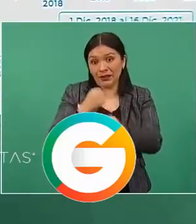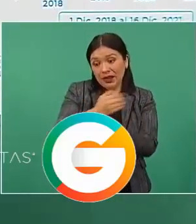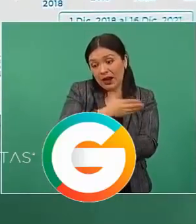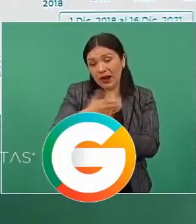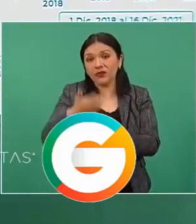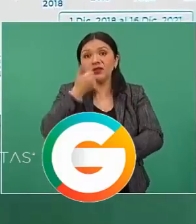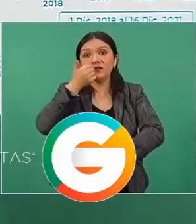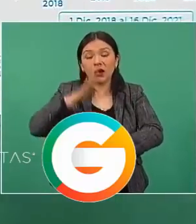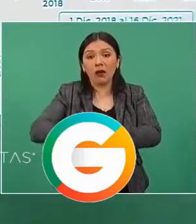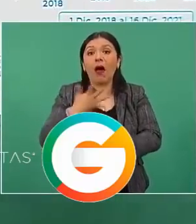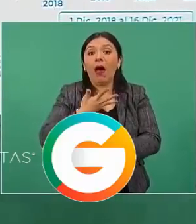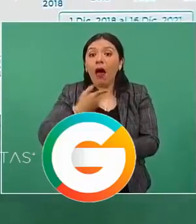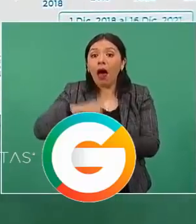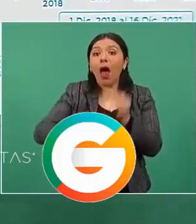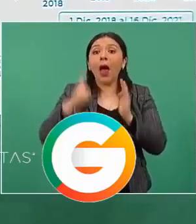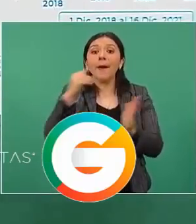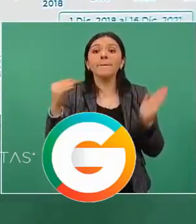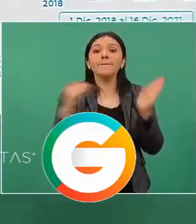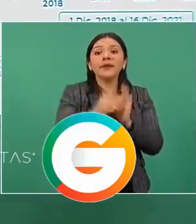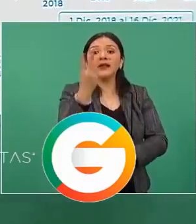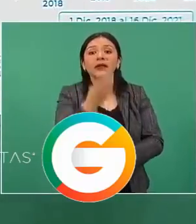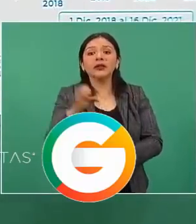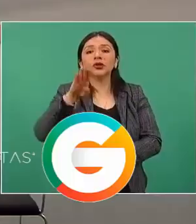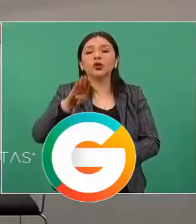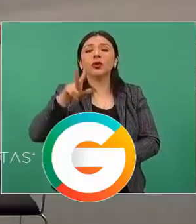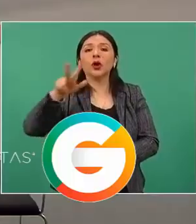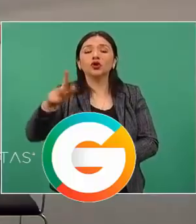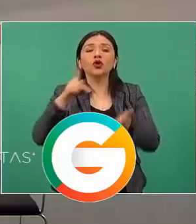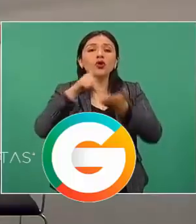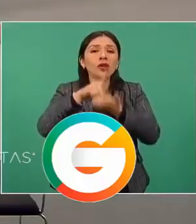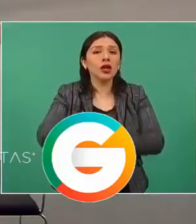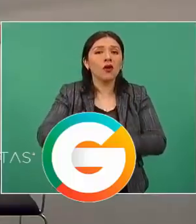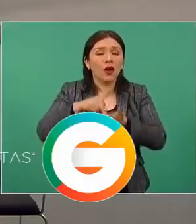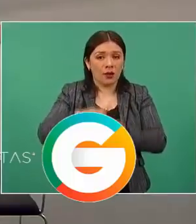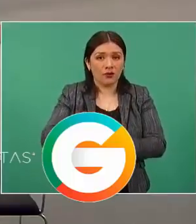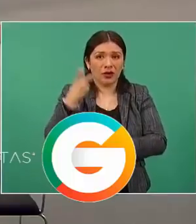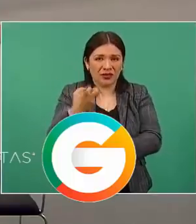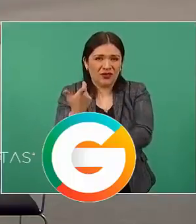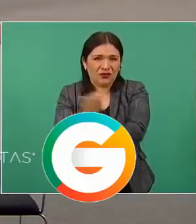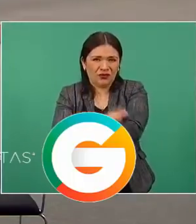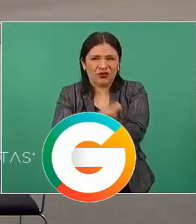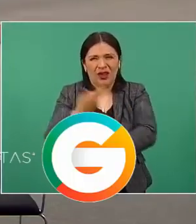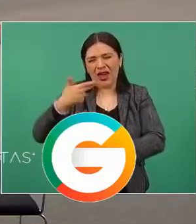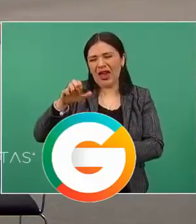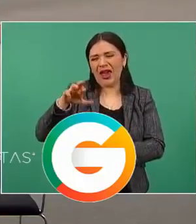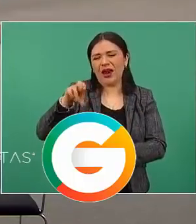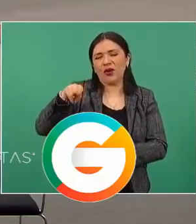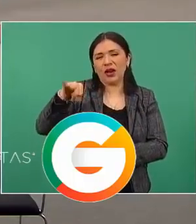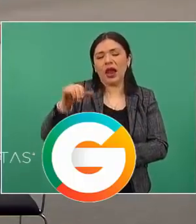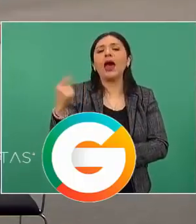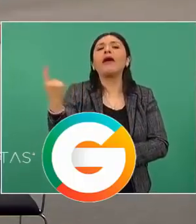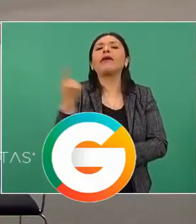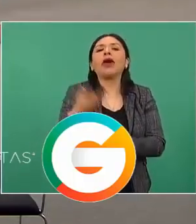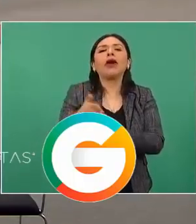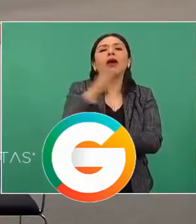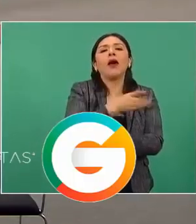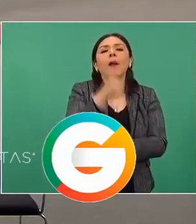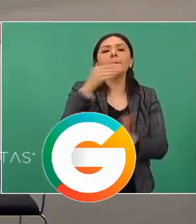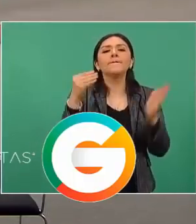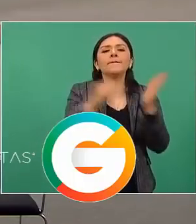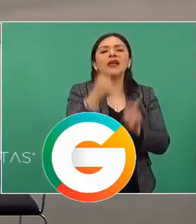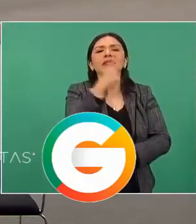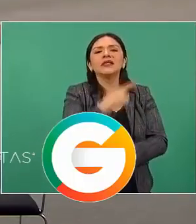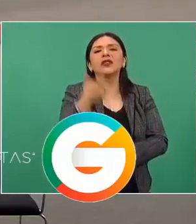llevamos mil 398 kilogramos de heroína en comparación con mil 107 que se habían